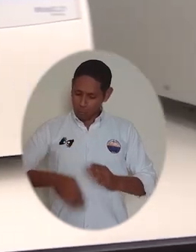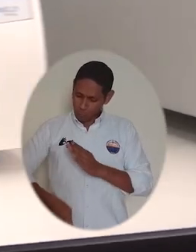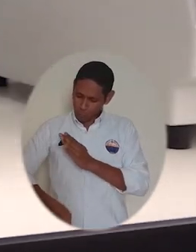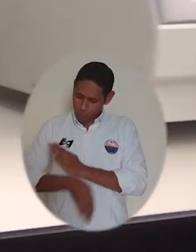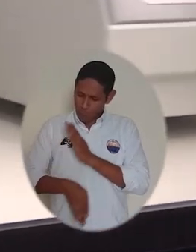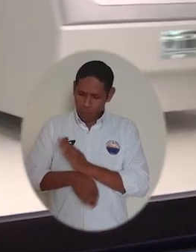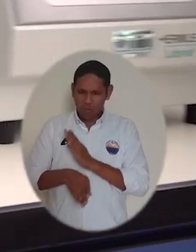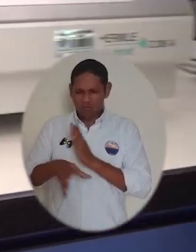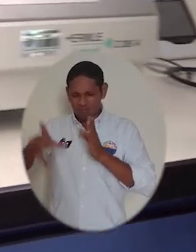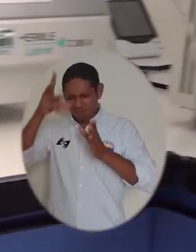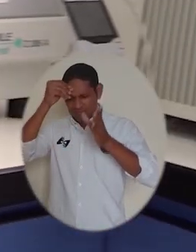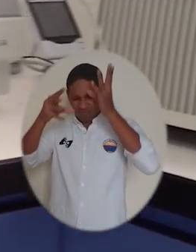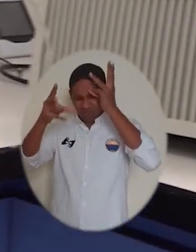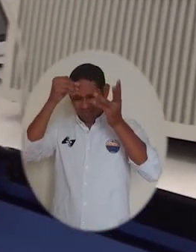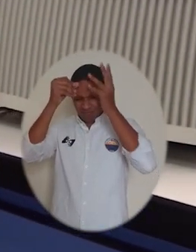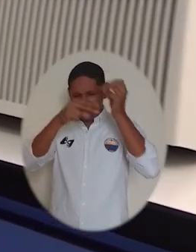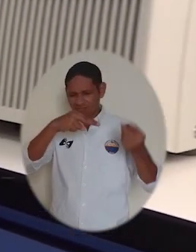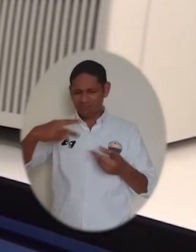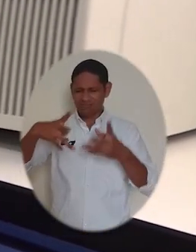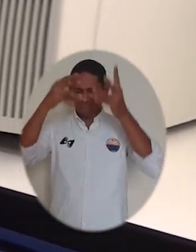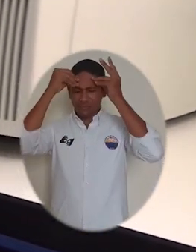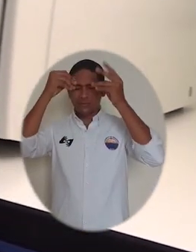soy Unimagdalena y me sigo educando.